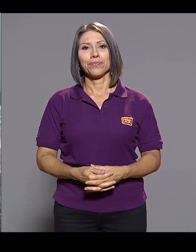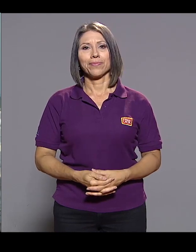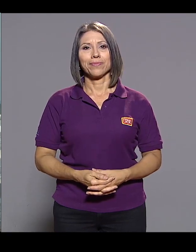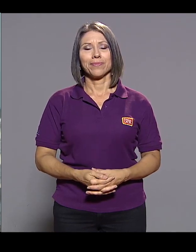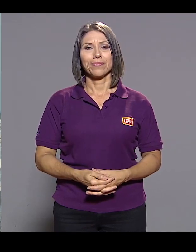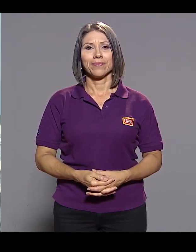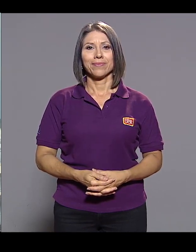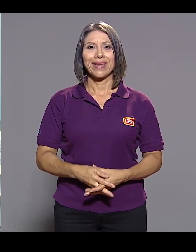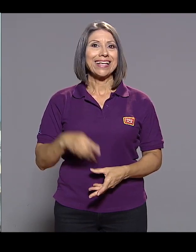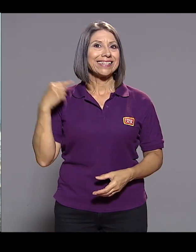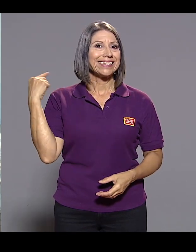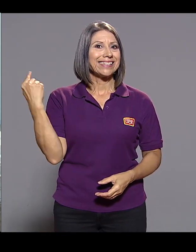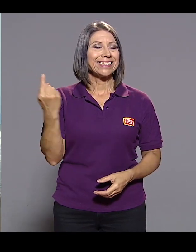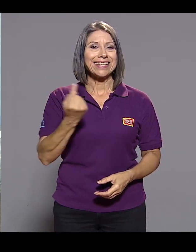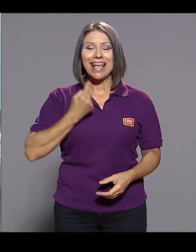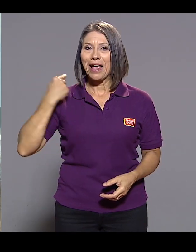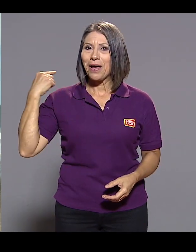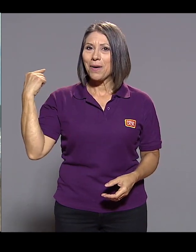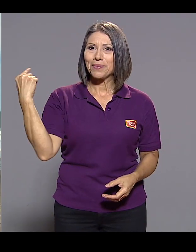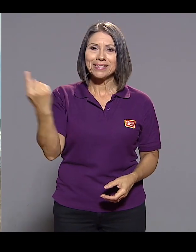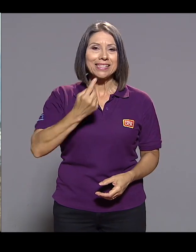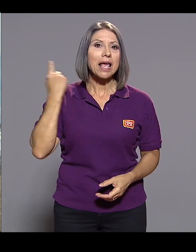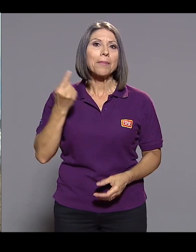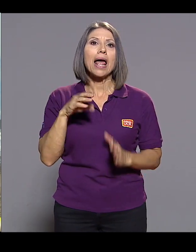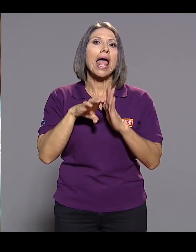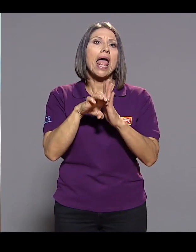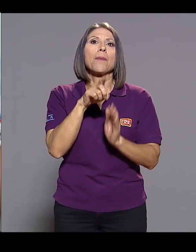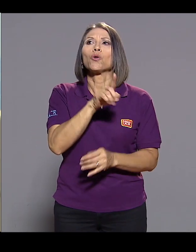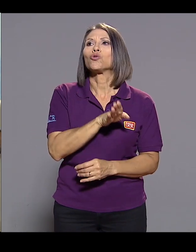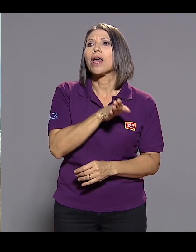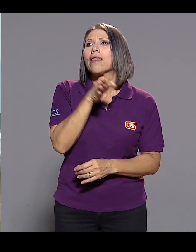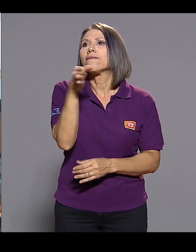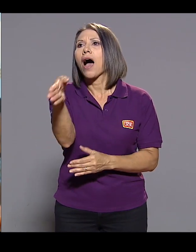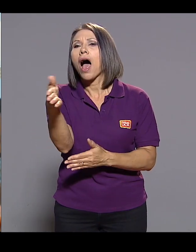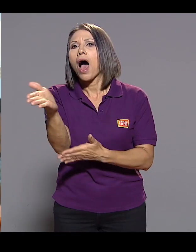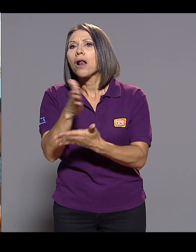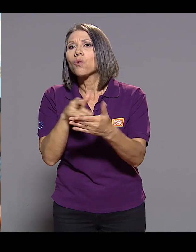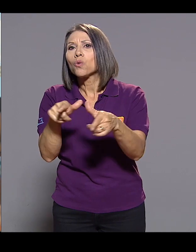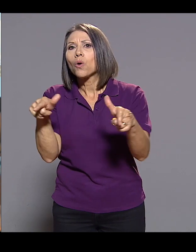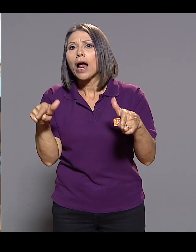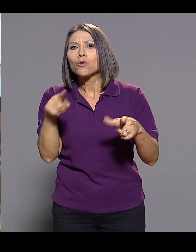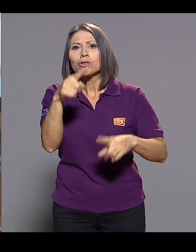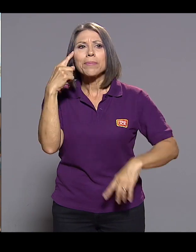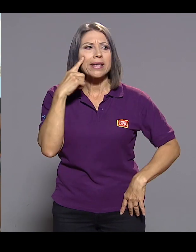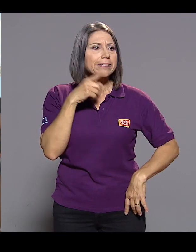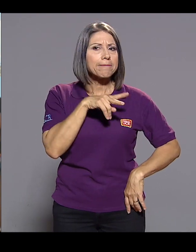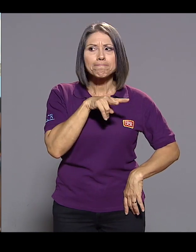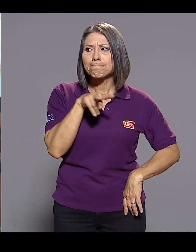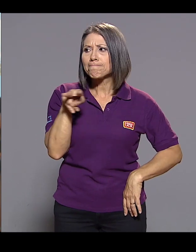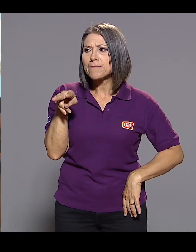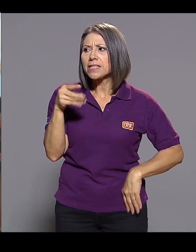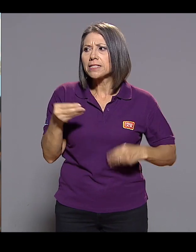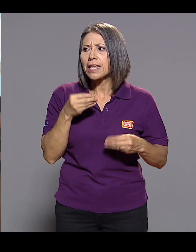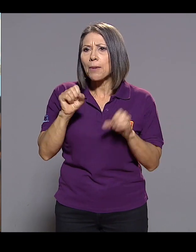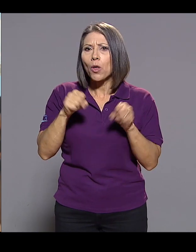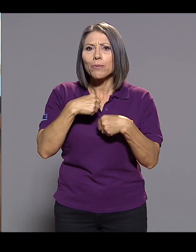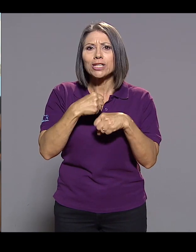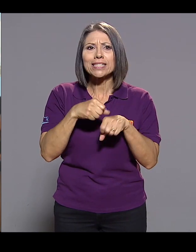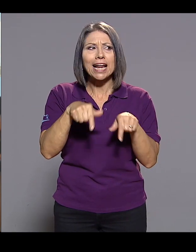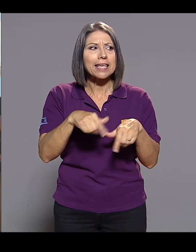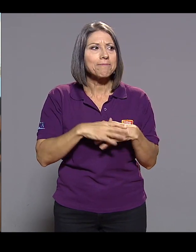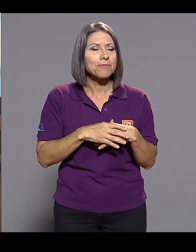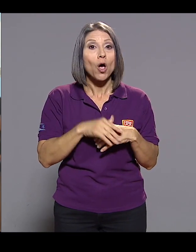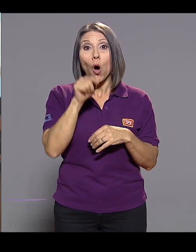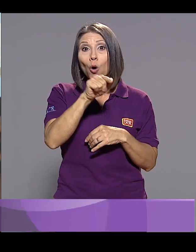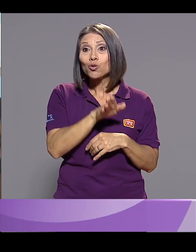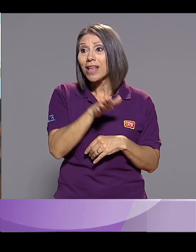todavía siempre, siempre, o sea usted va a alguna cosa y usted piensa uy que podemos hacer aquí o si va